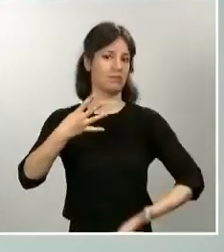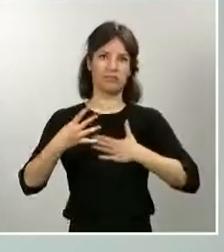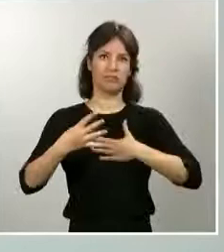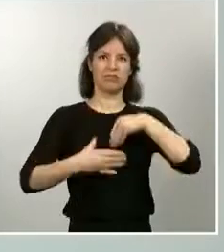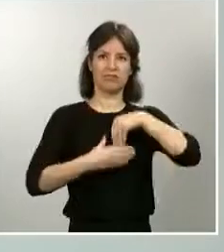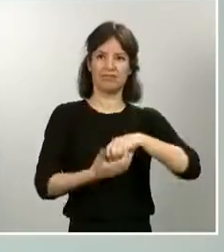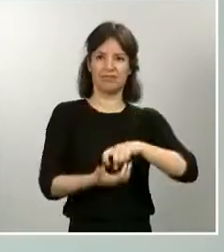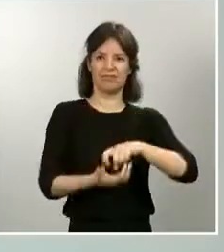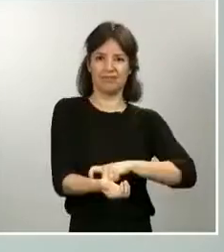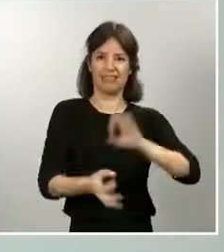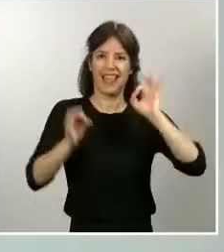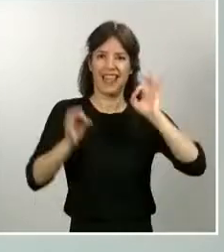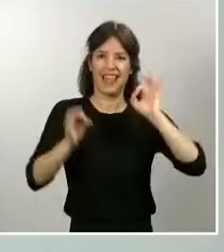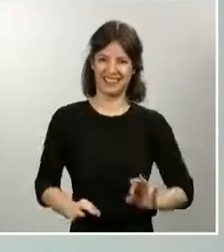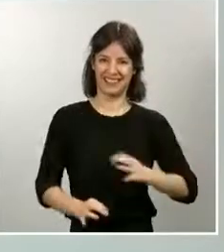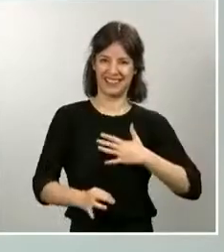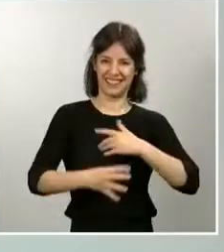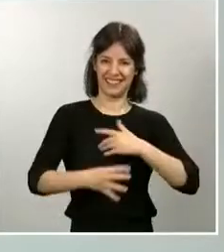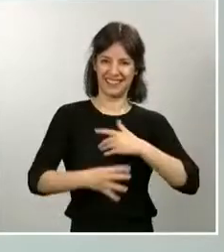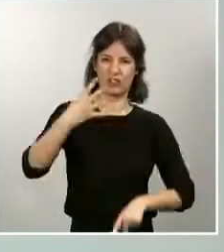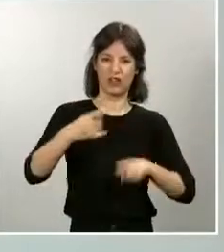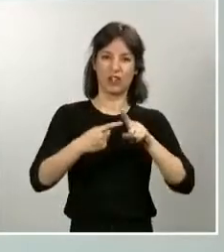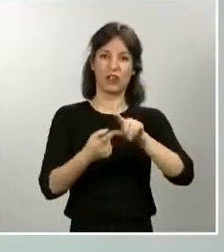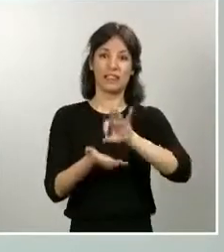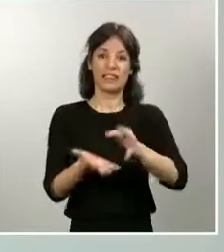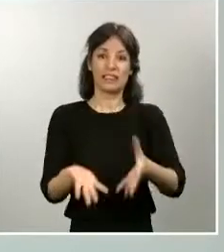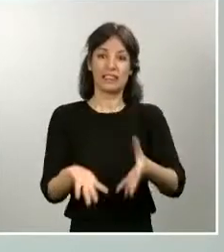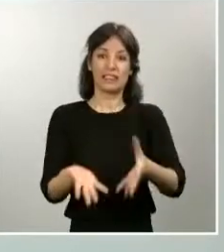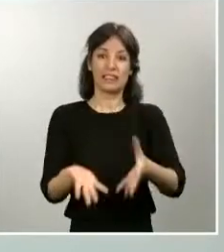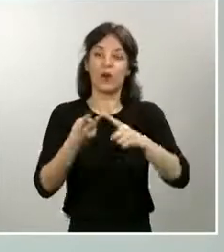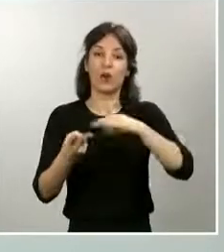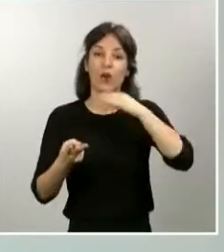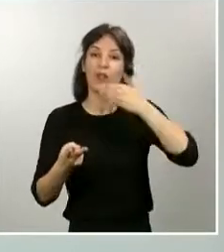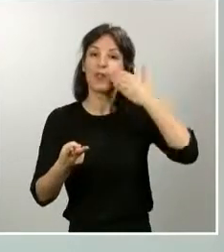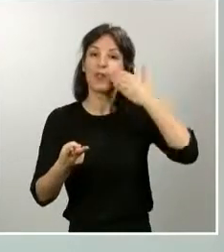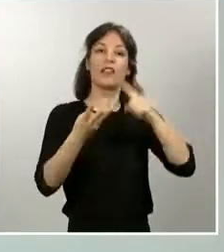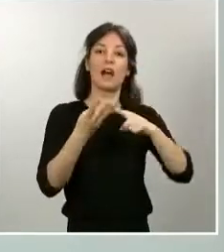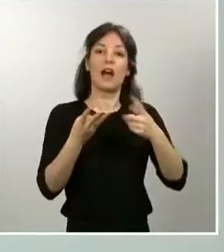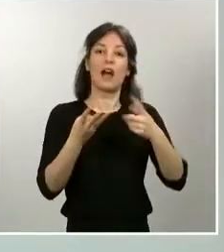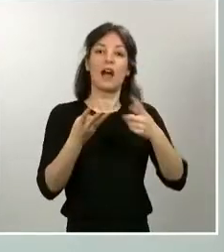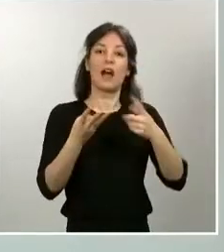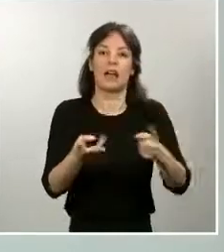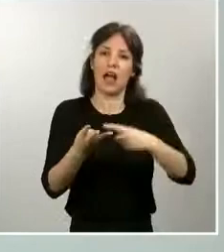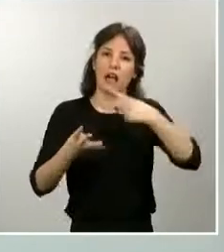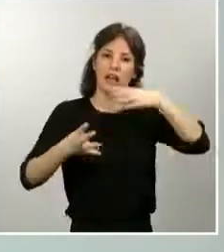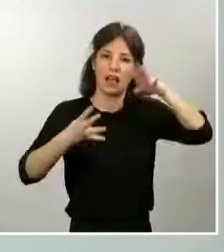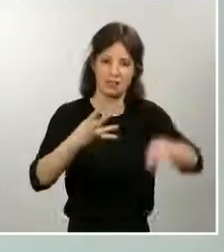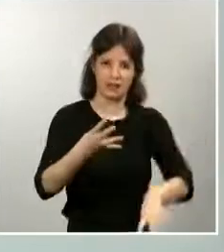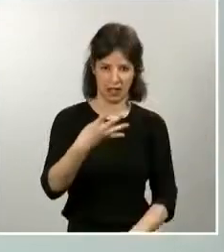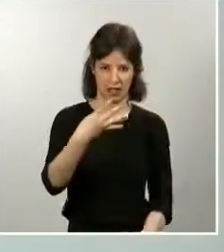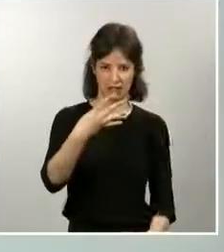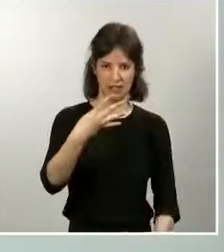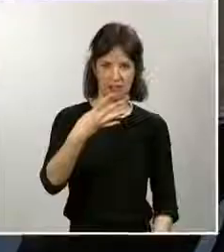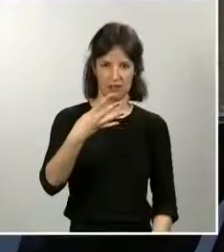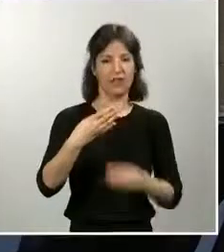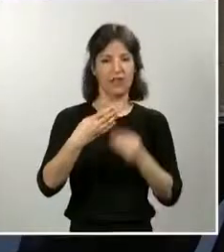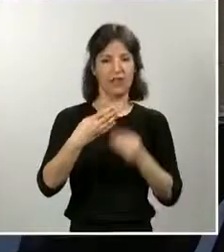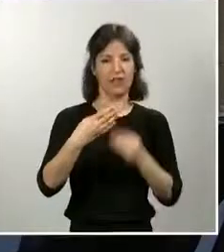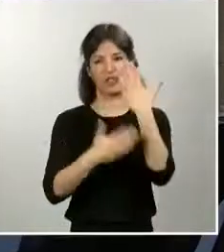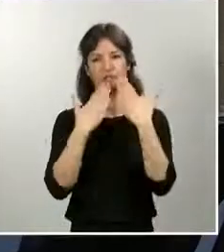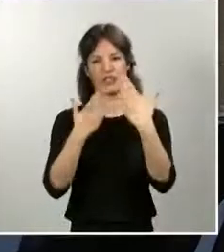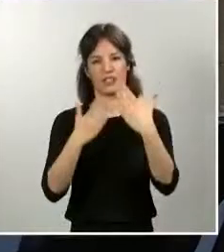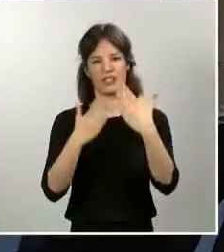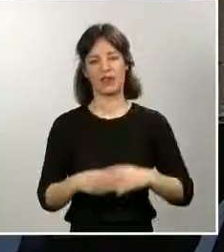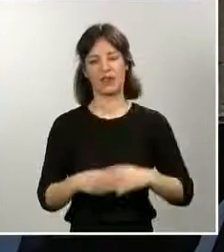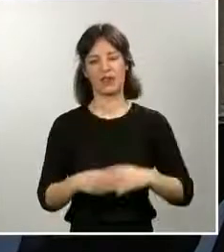nuestra esencia, servicio, dignidad, entrega y lealtad. Buenos días. Muchas gracias. Muchas gracias.